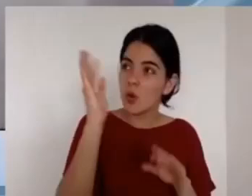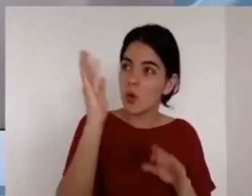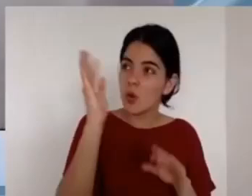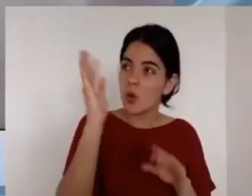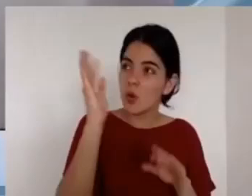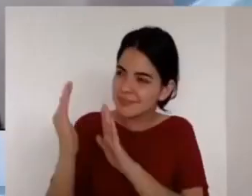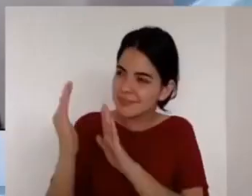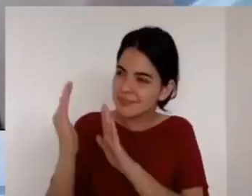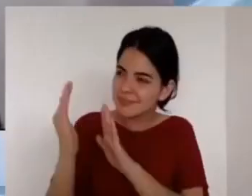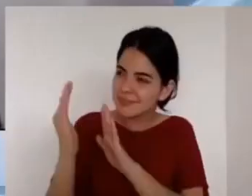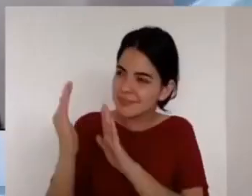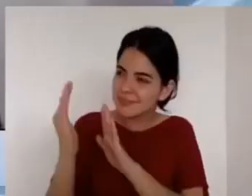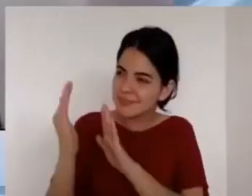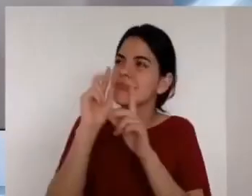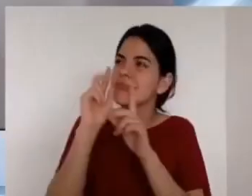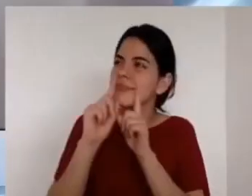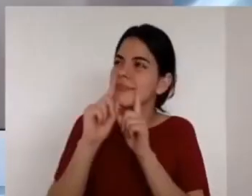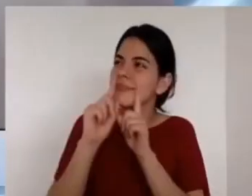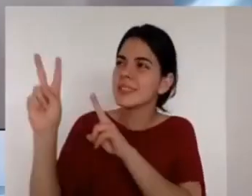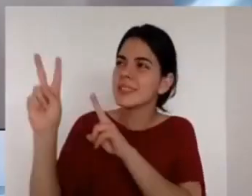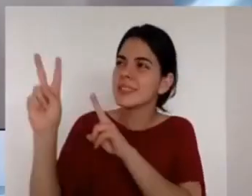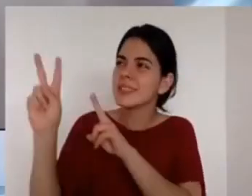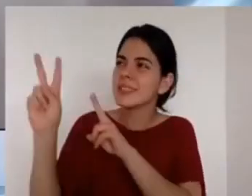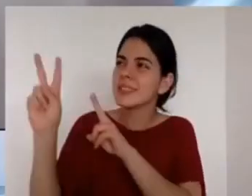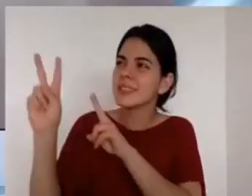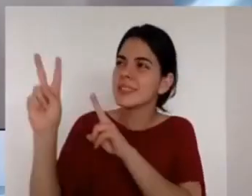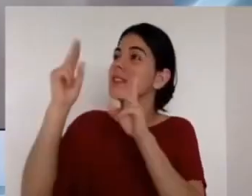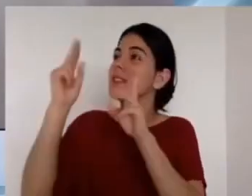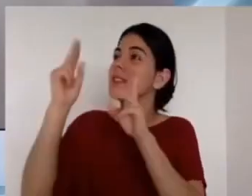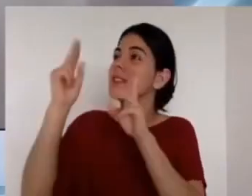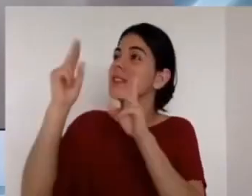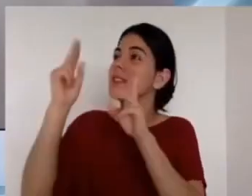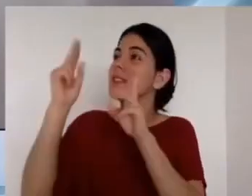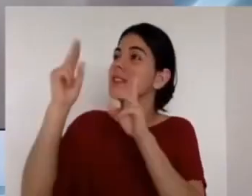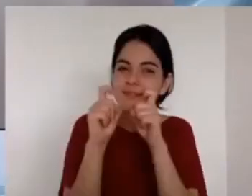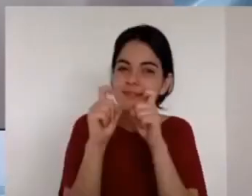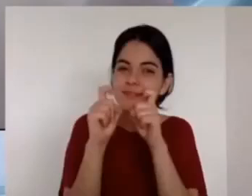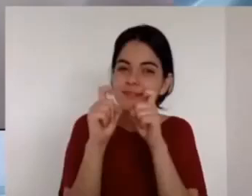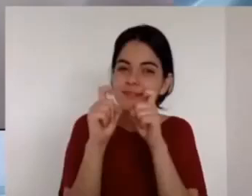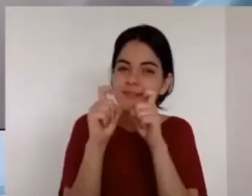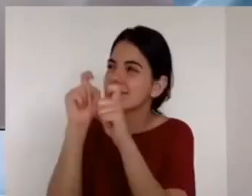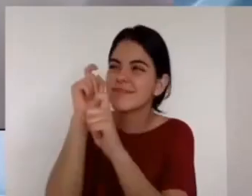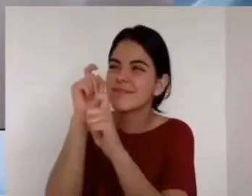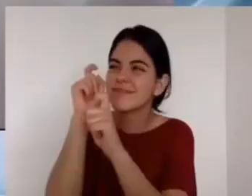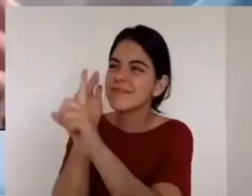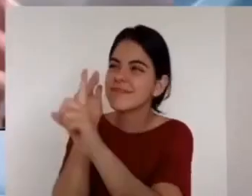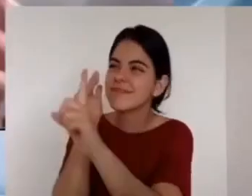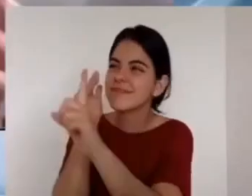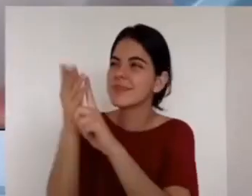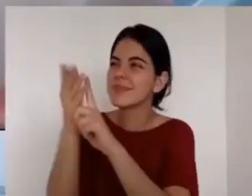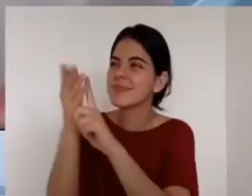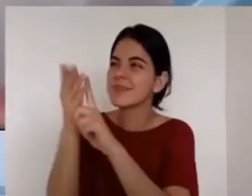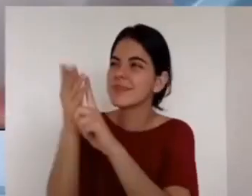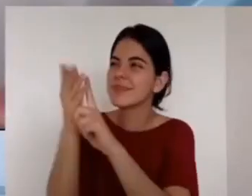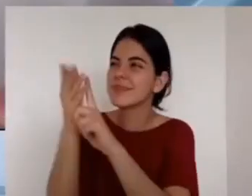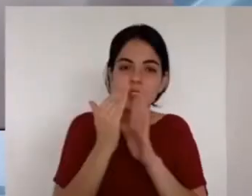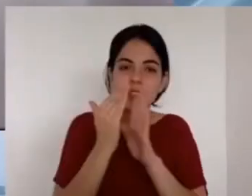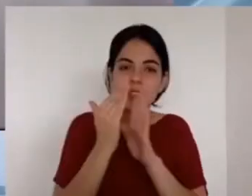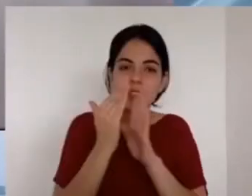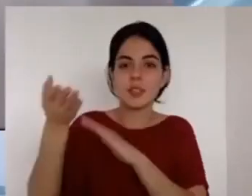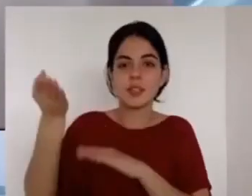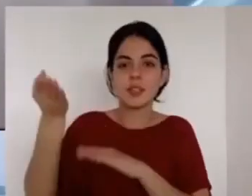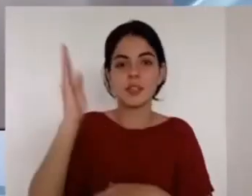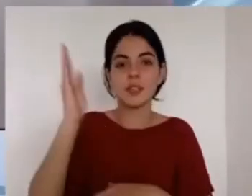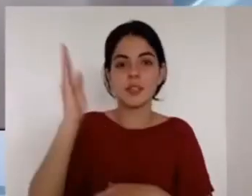tenía hambre y sed y ni una pasión que lo llevaría a correr el riesgo de la muerte